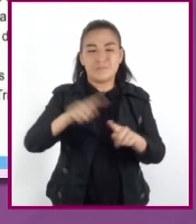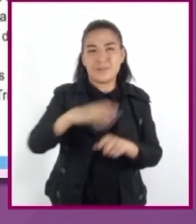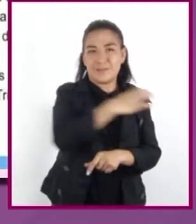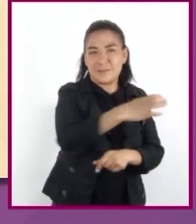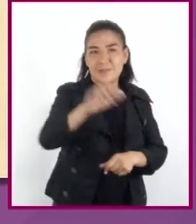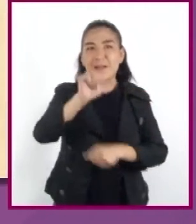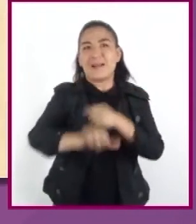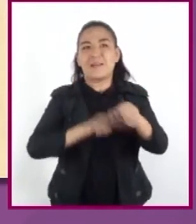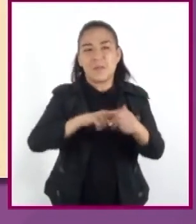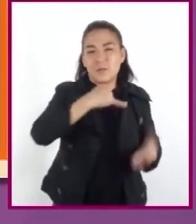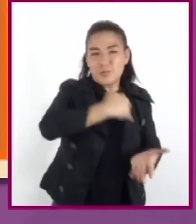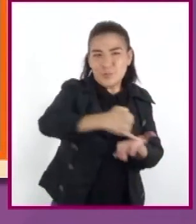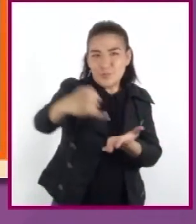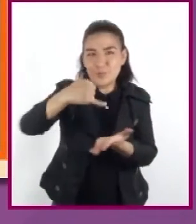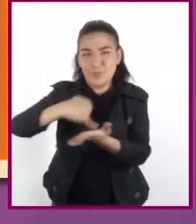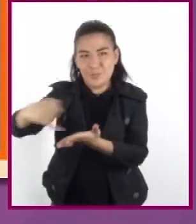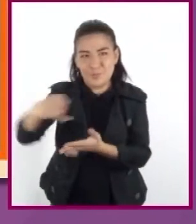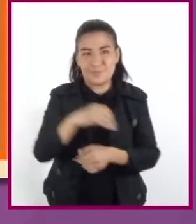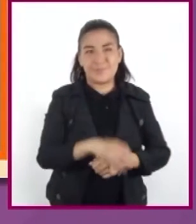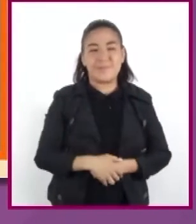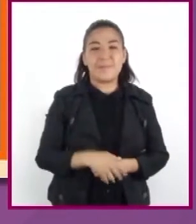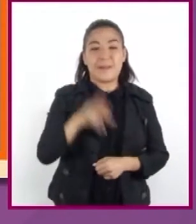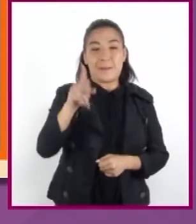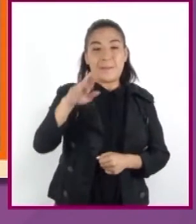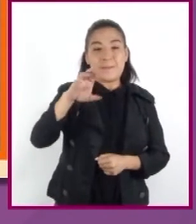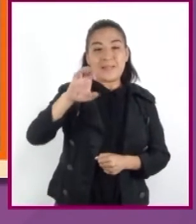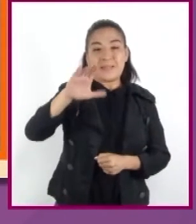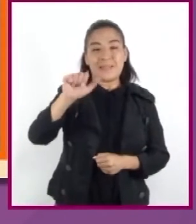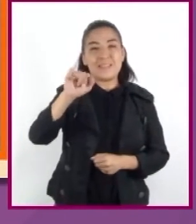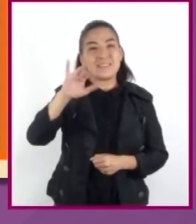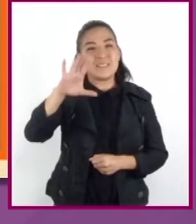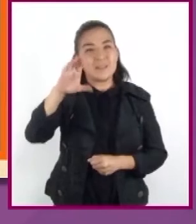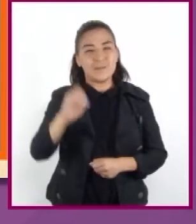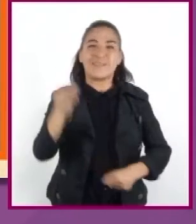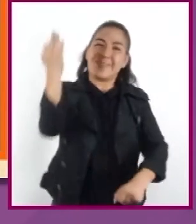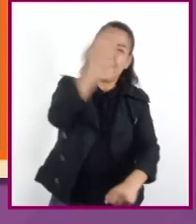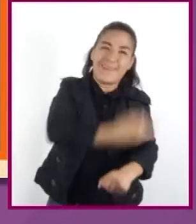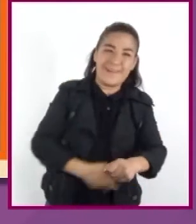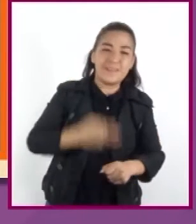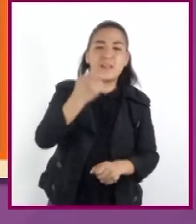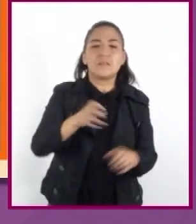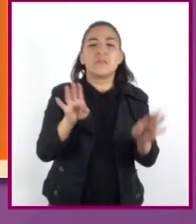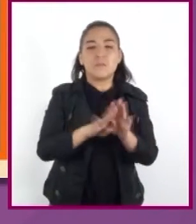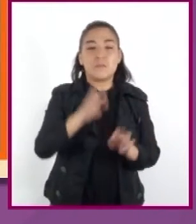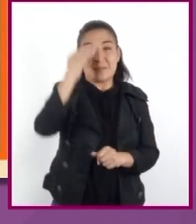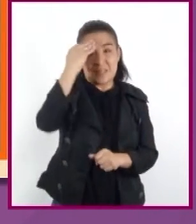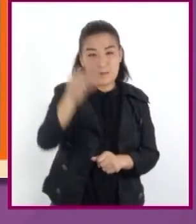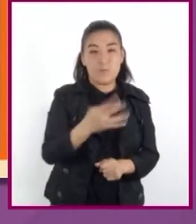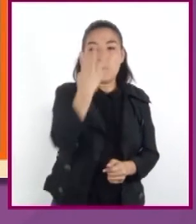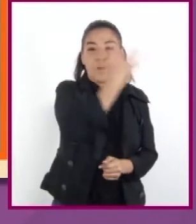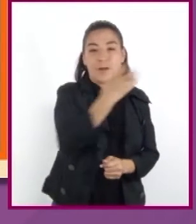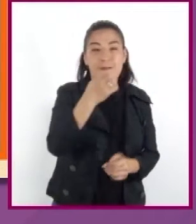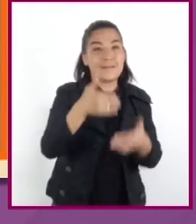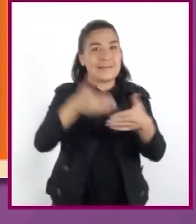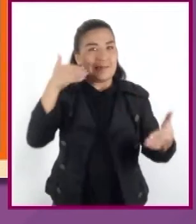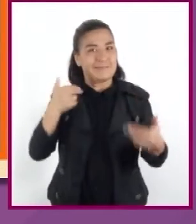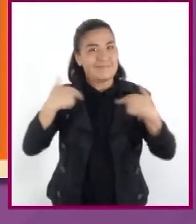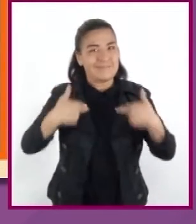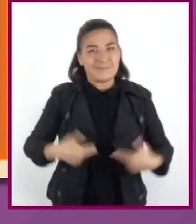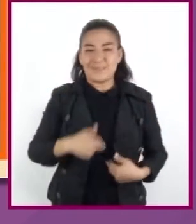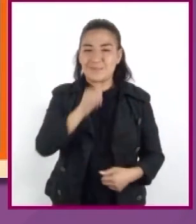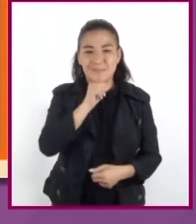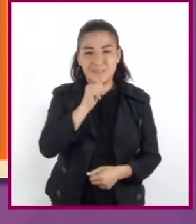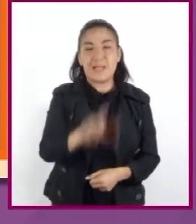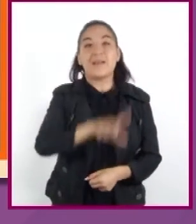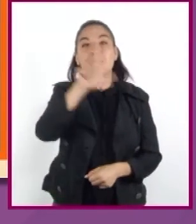irrigación. El preclásico tardío comprendió aproximadamente del 400 antes de nuestra era al